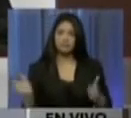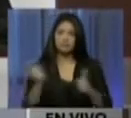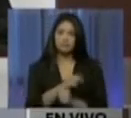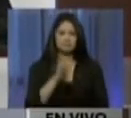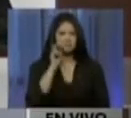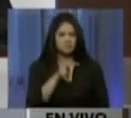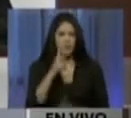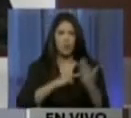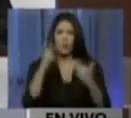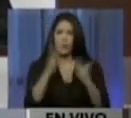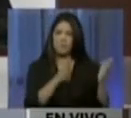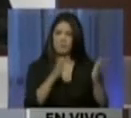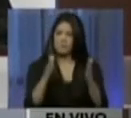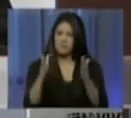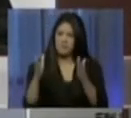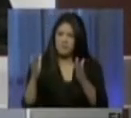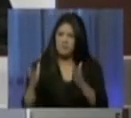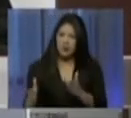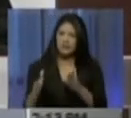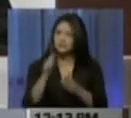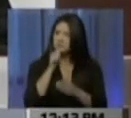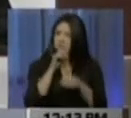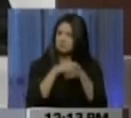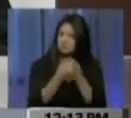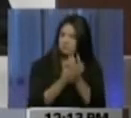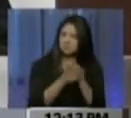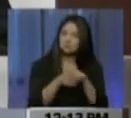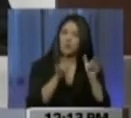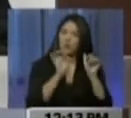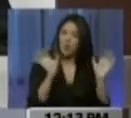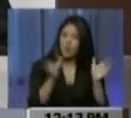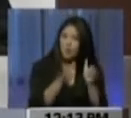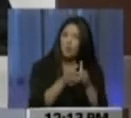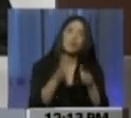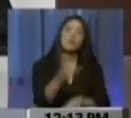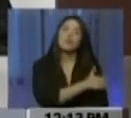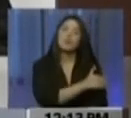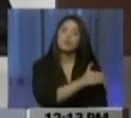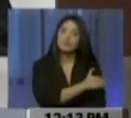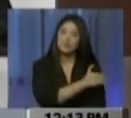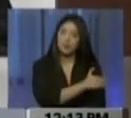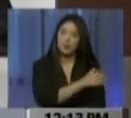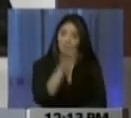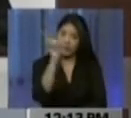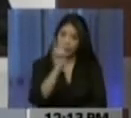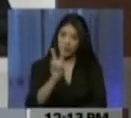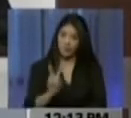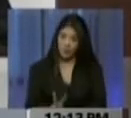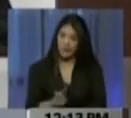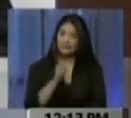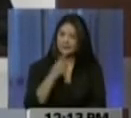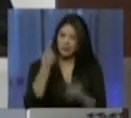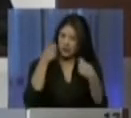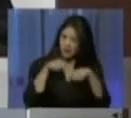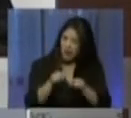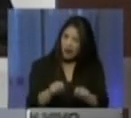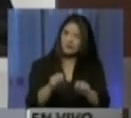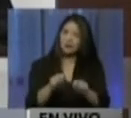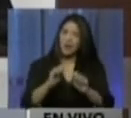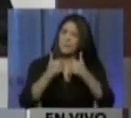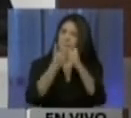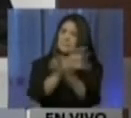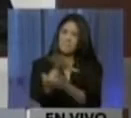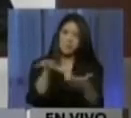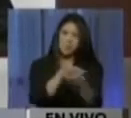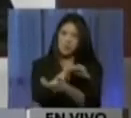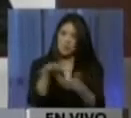desarrollo de un plan desestabilizador auspiciado por sectores de la derecha venezolana que pretenden reeditar la espiral de violencia